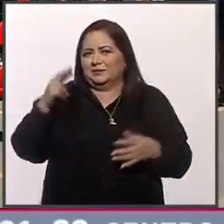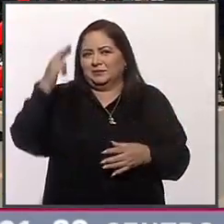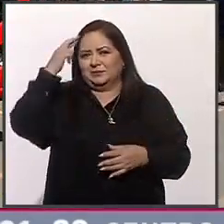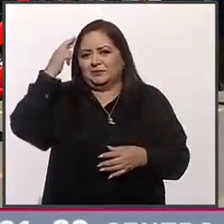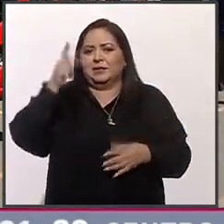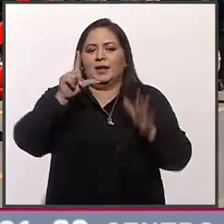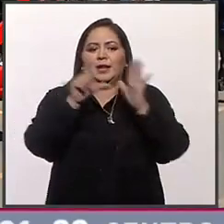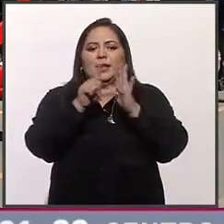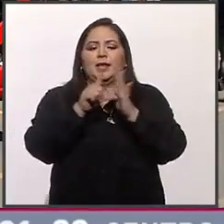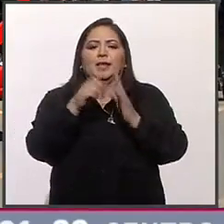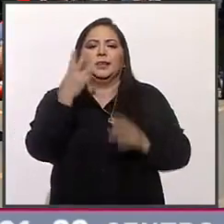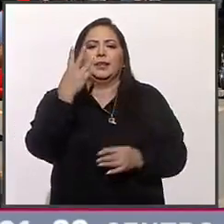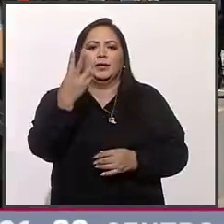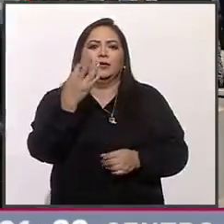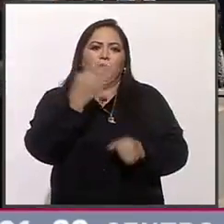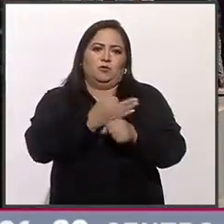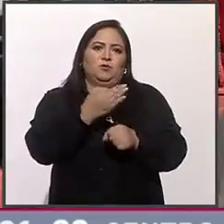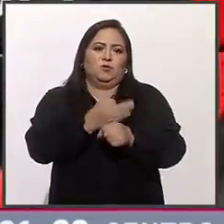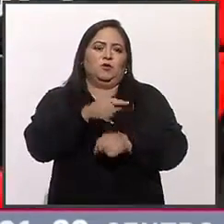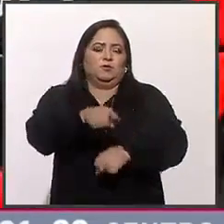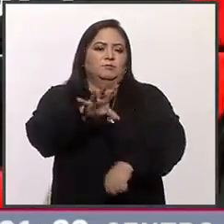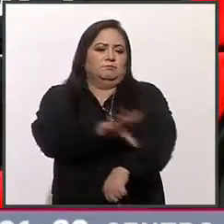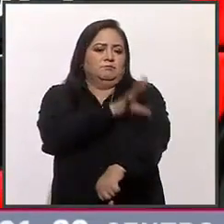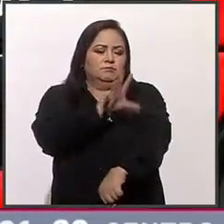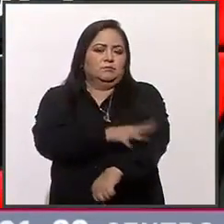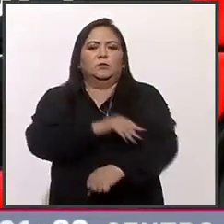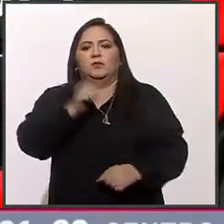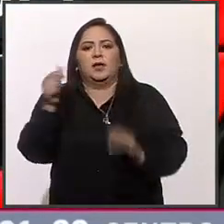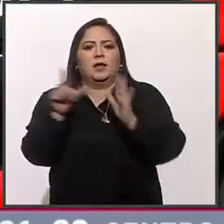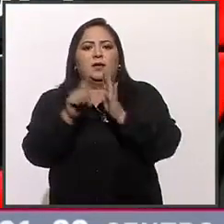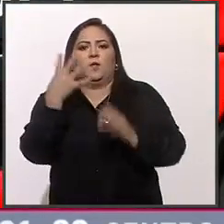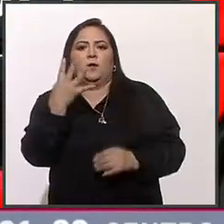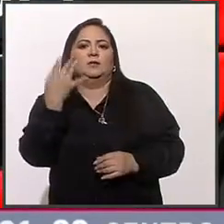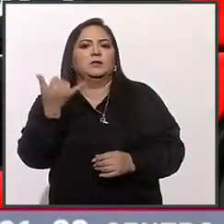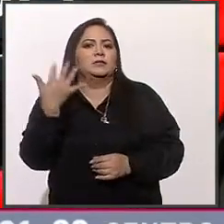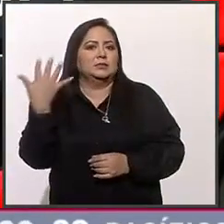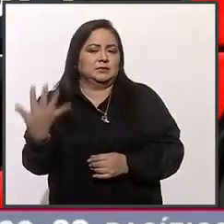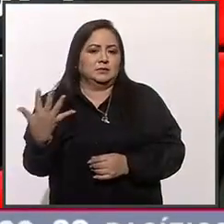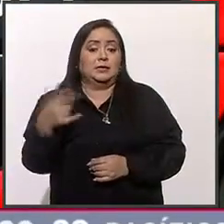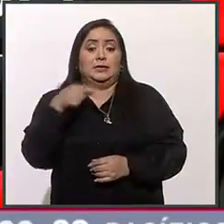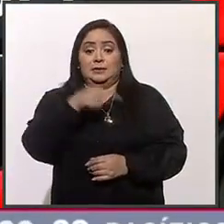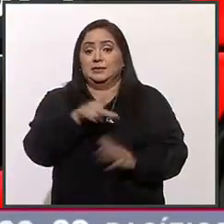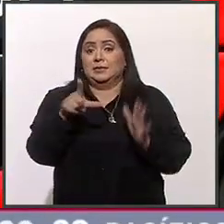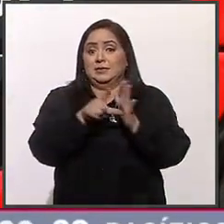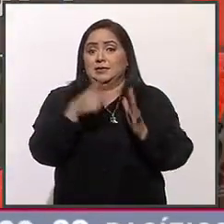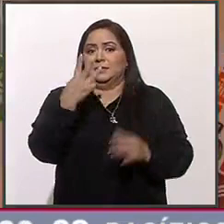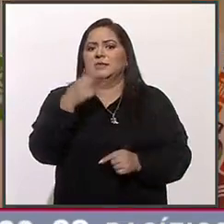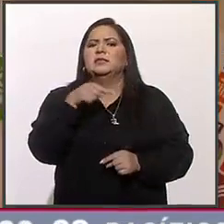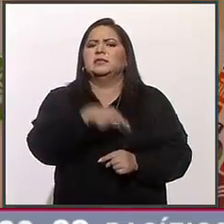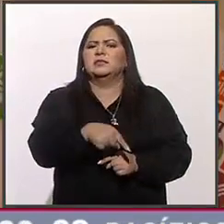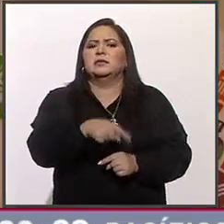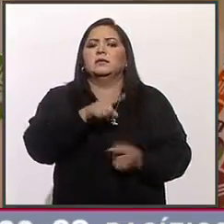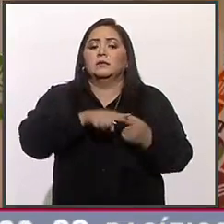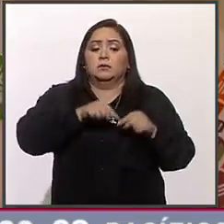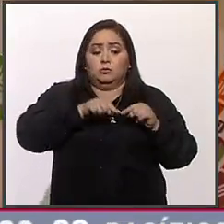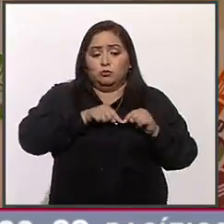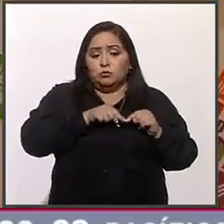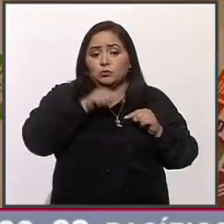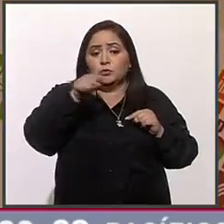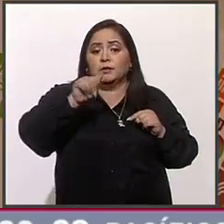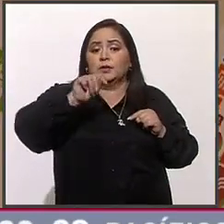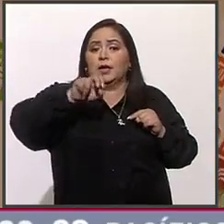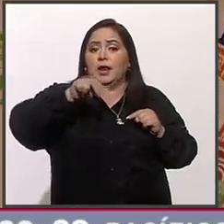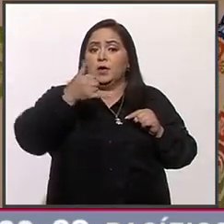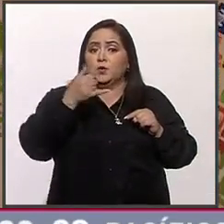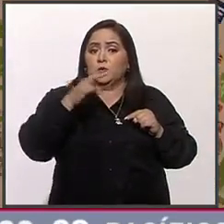entre ellas la línea 3, que es la que estamos electrificando, la línea 4 y la línea 5. Esta línea 3 lo que hace es que recorre de